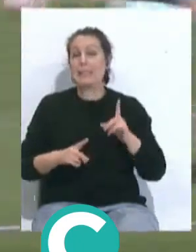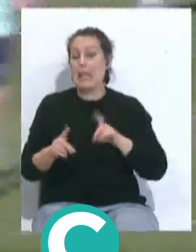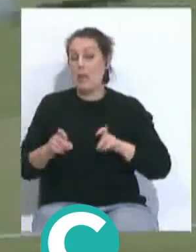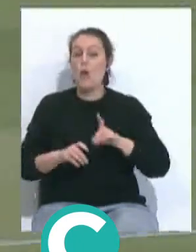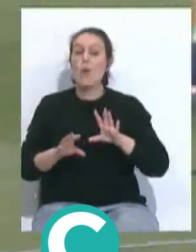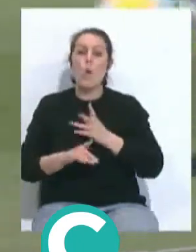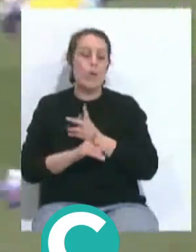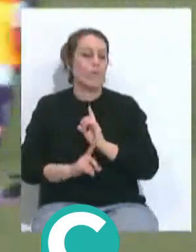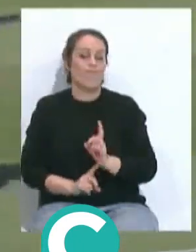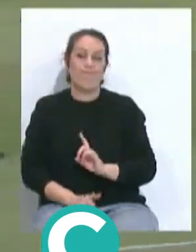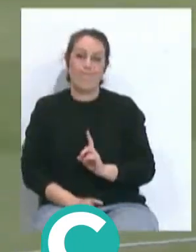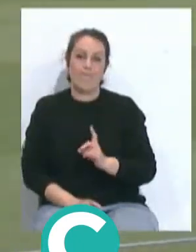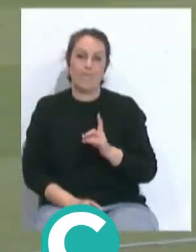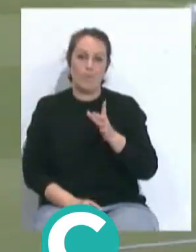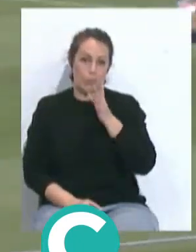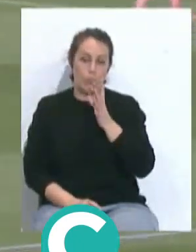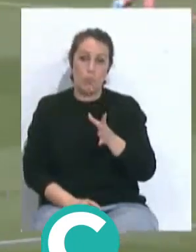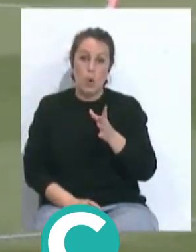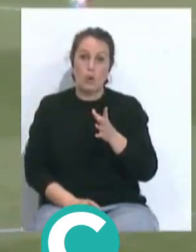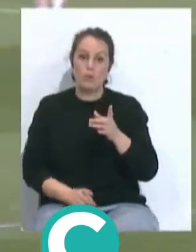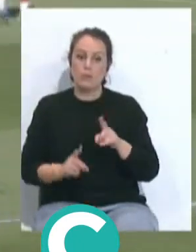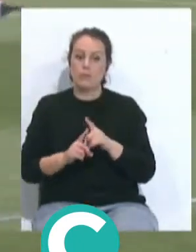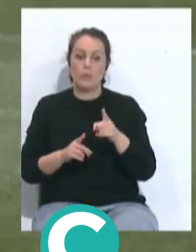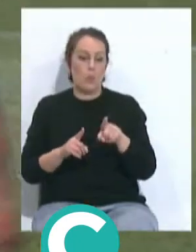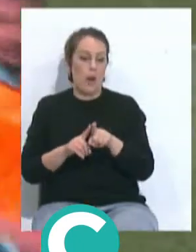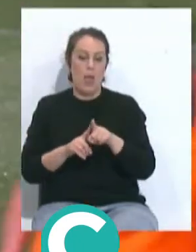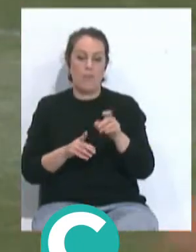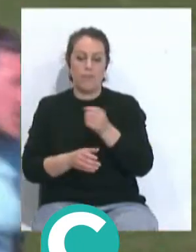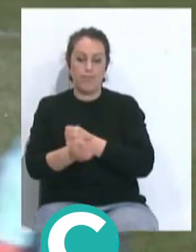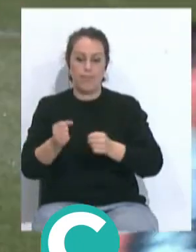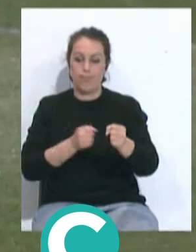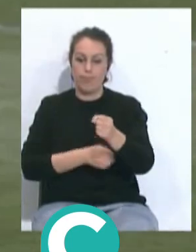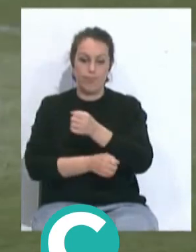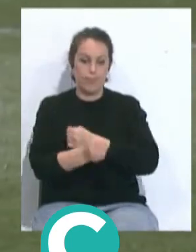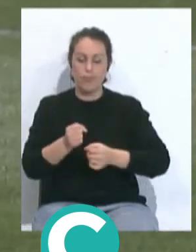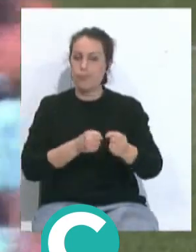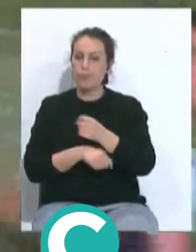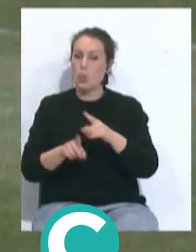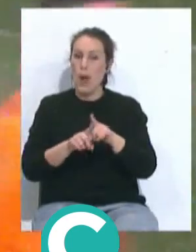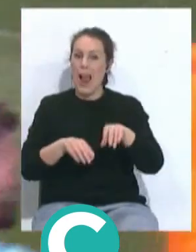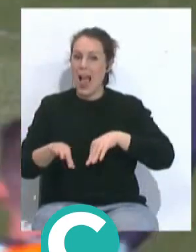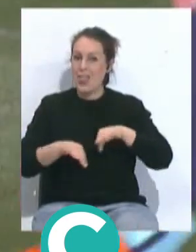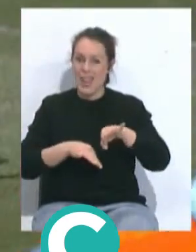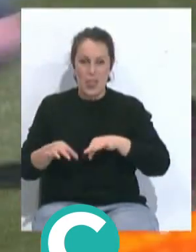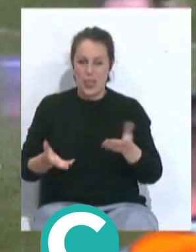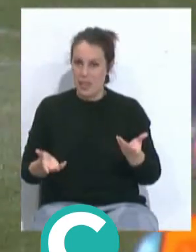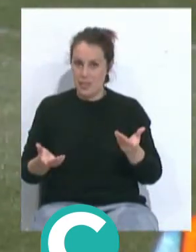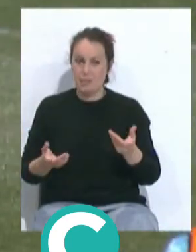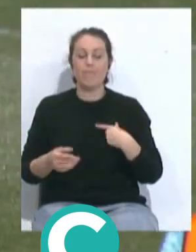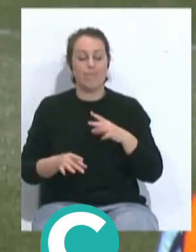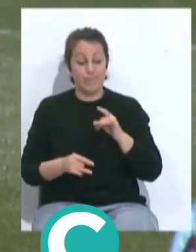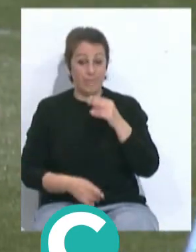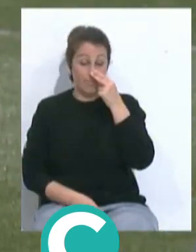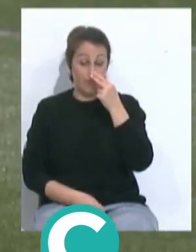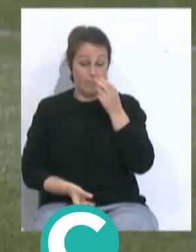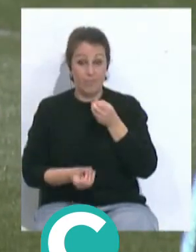pero los jugadores no porque se ponen y se quitan como fichas de ajedrez. los intereses, ¿no? Que siempre hemos